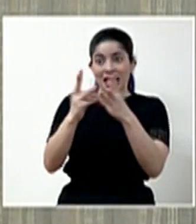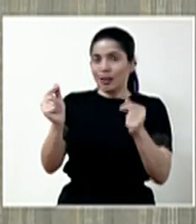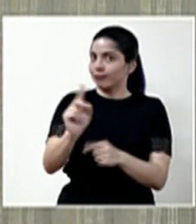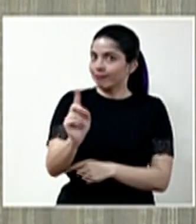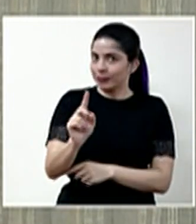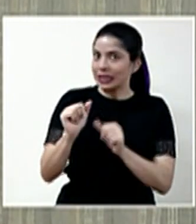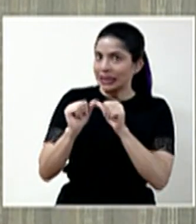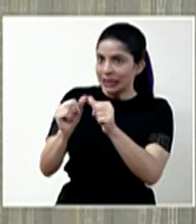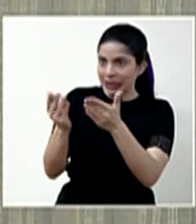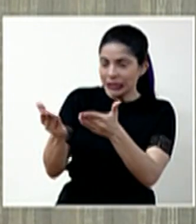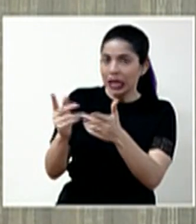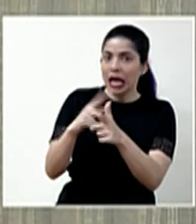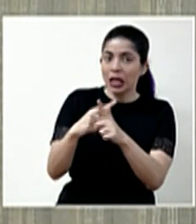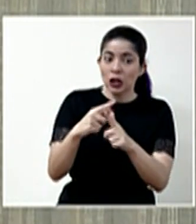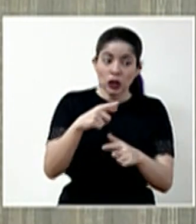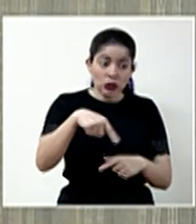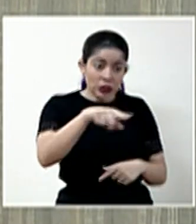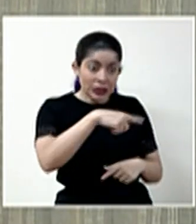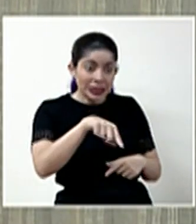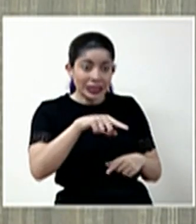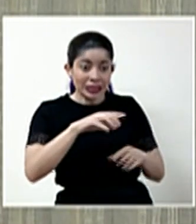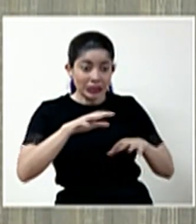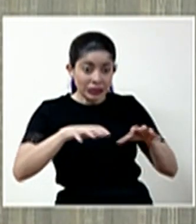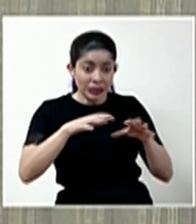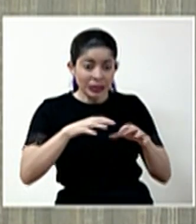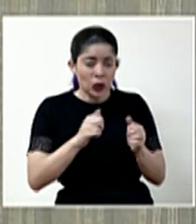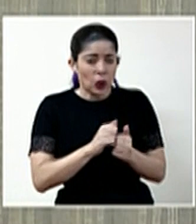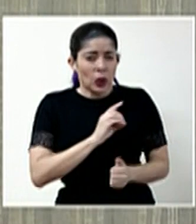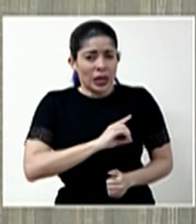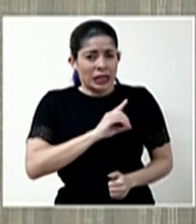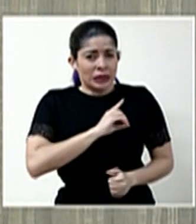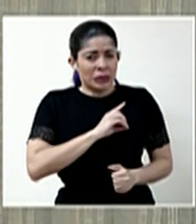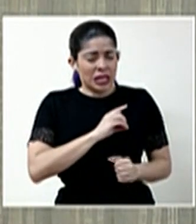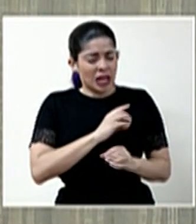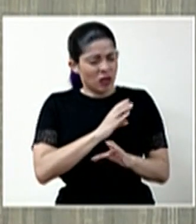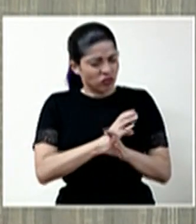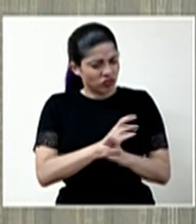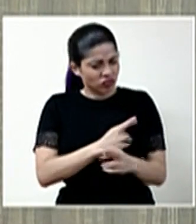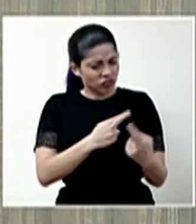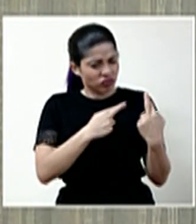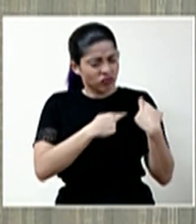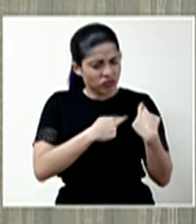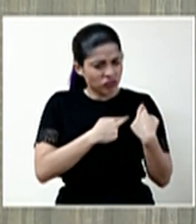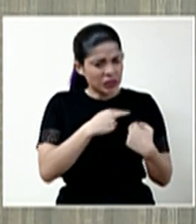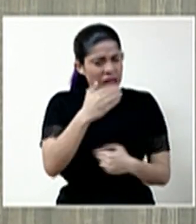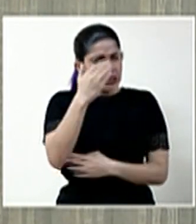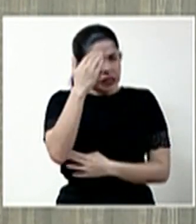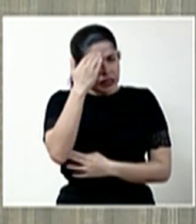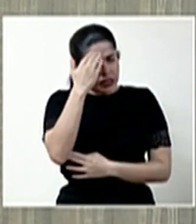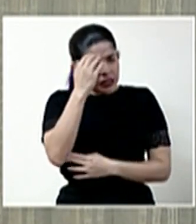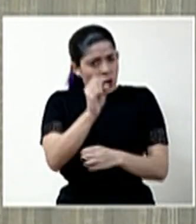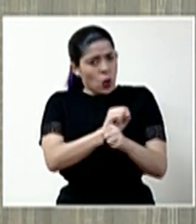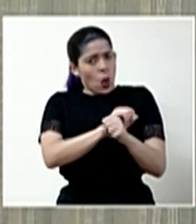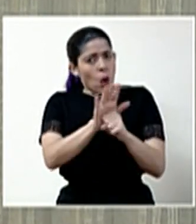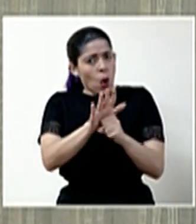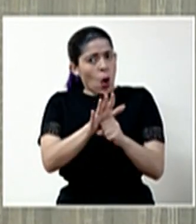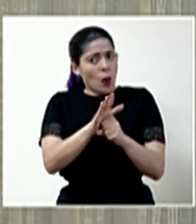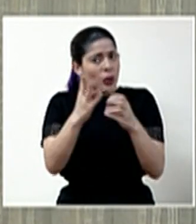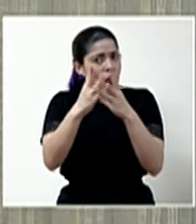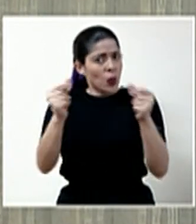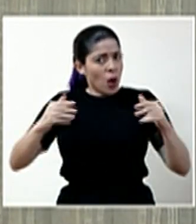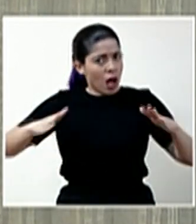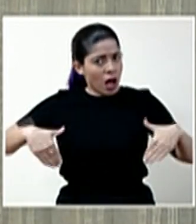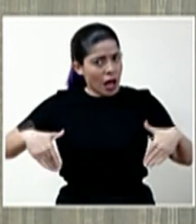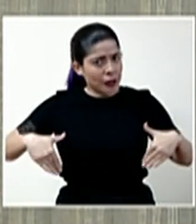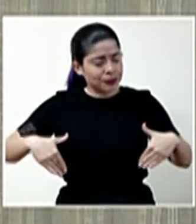a ir. Así que tenemos que ser muy disciplinados, muy constantes, muy conscientes de que el COVID-19 no se ha